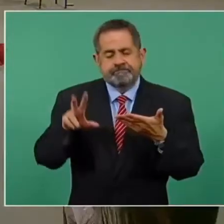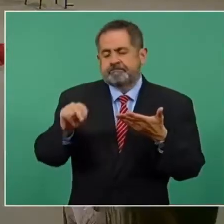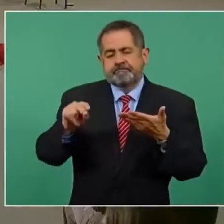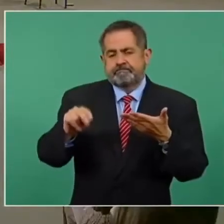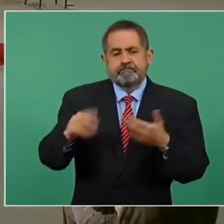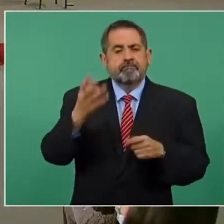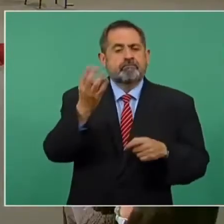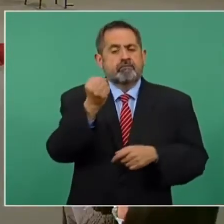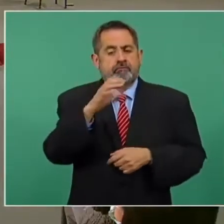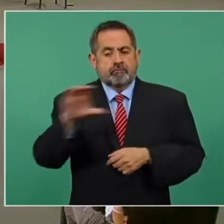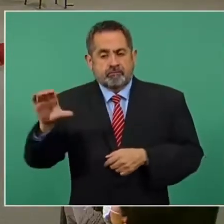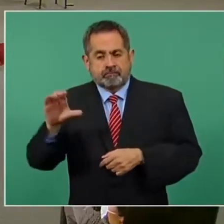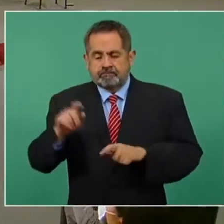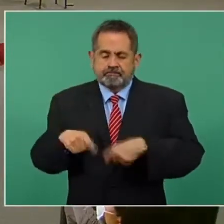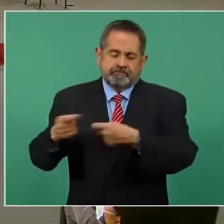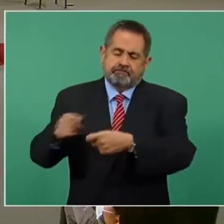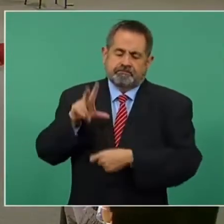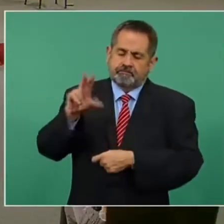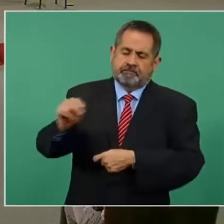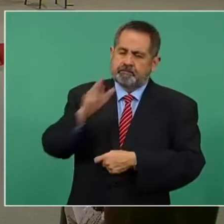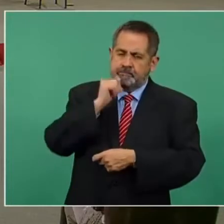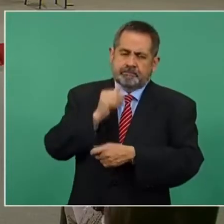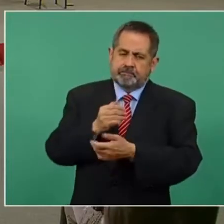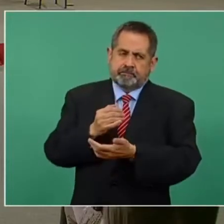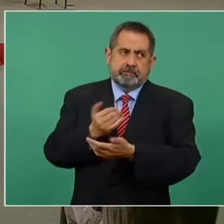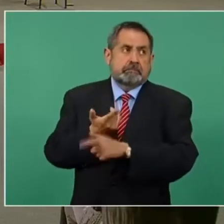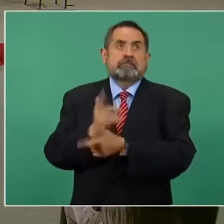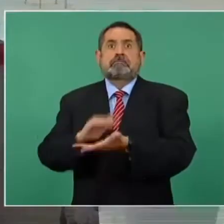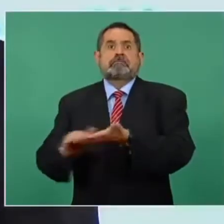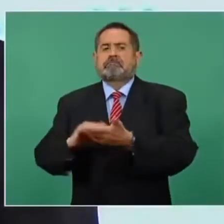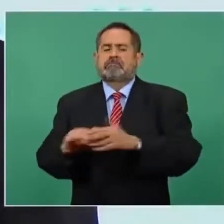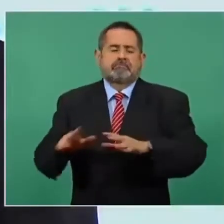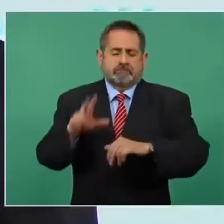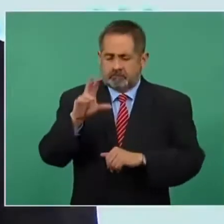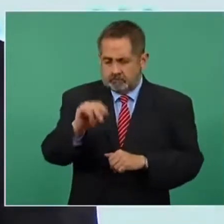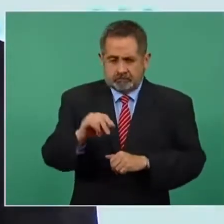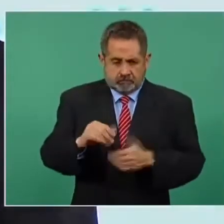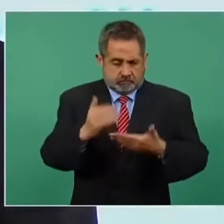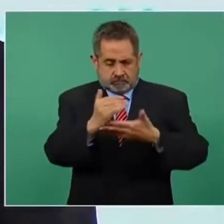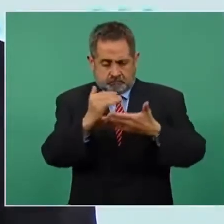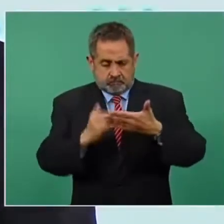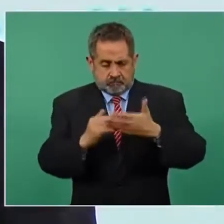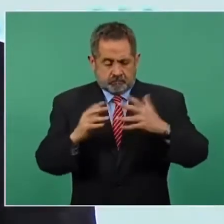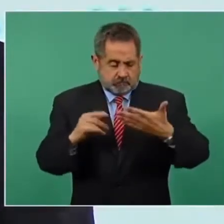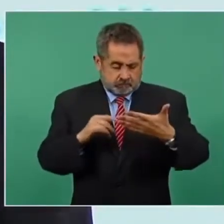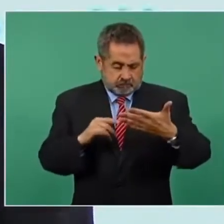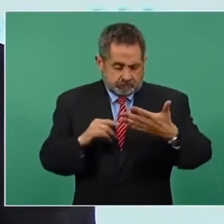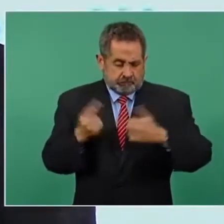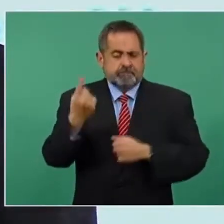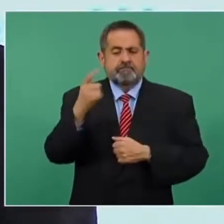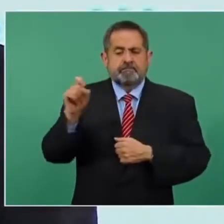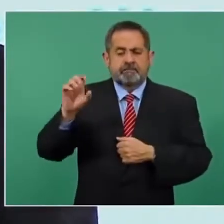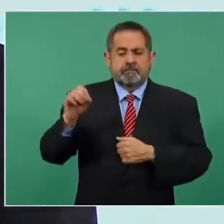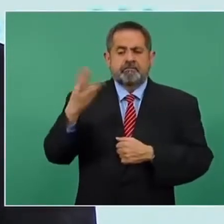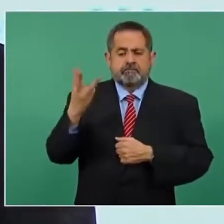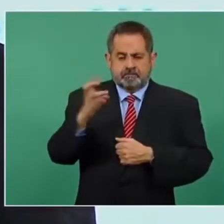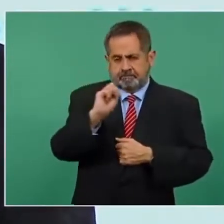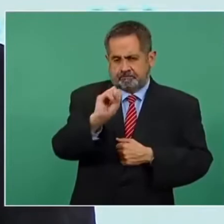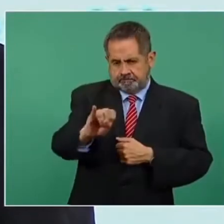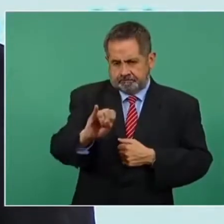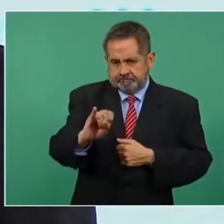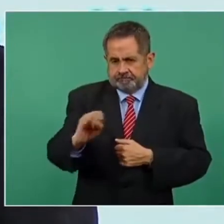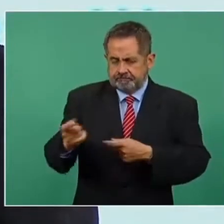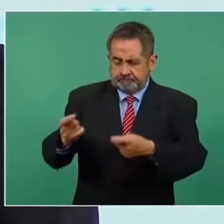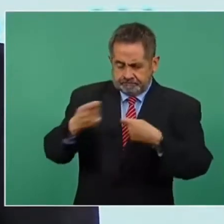casos. Se ha dictado un dictamen, se ha emitido un dictamen procedente en 103 de las solicitudes